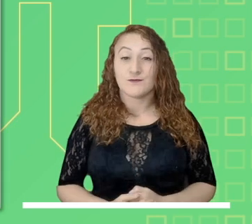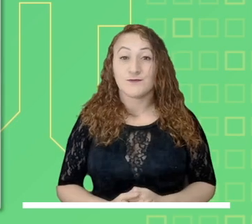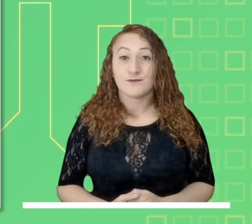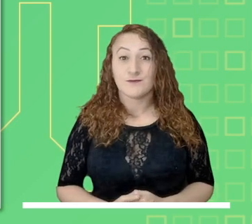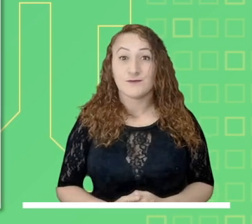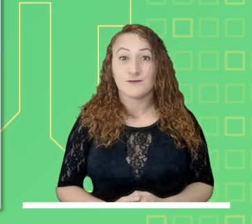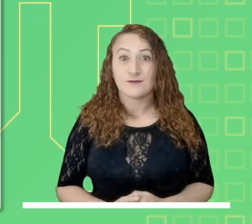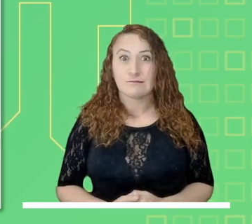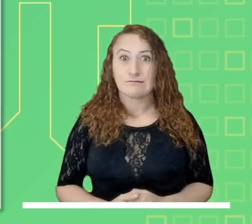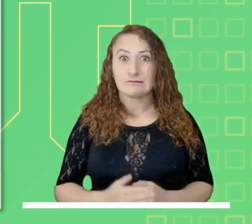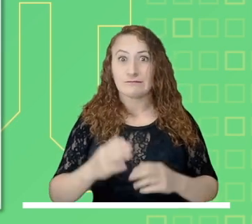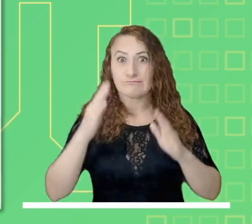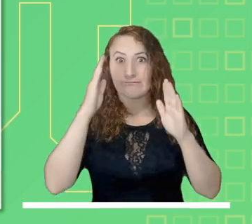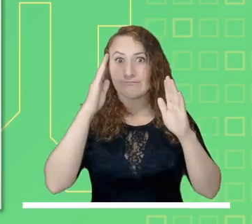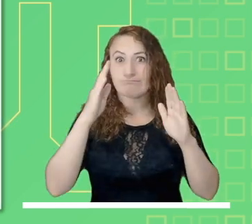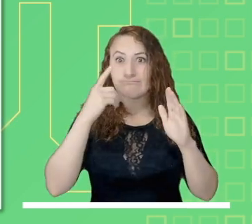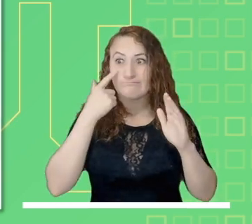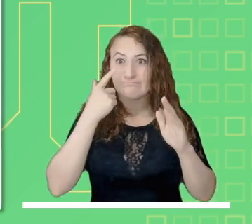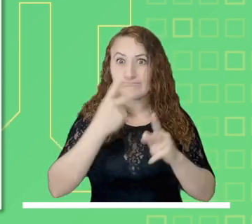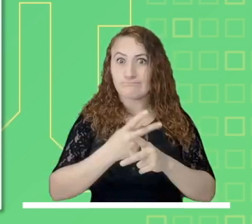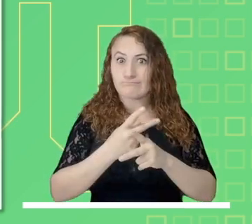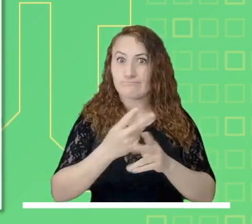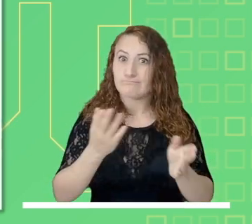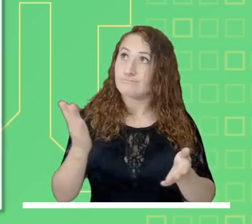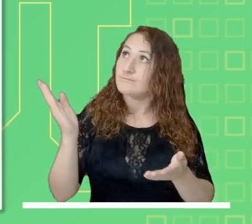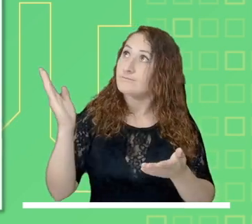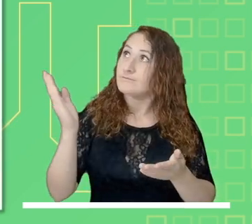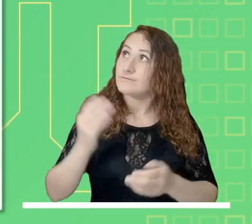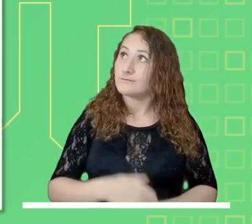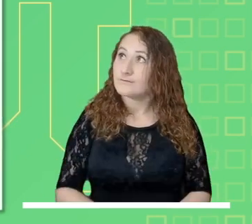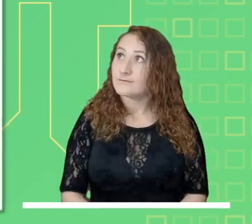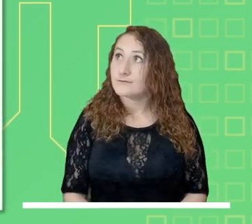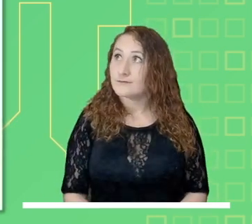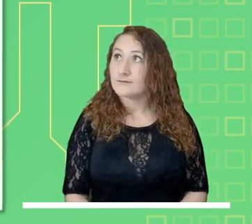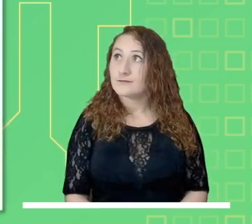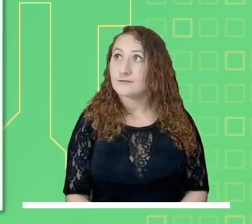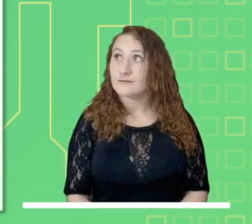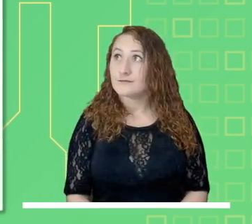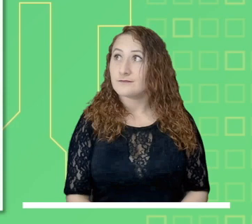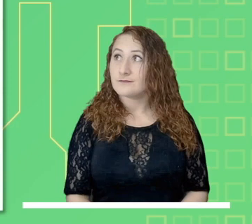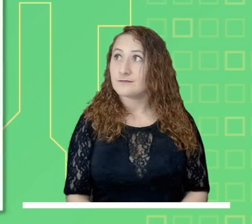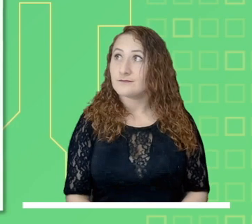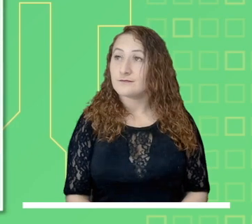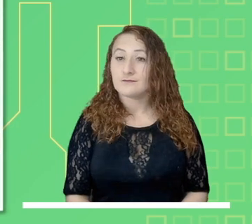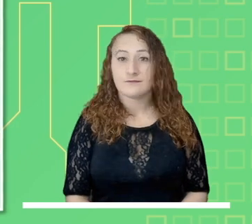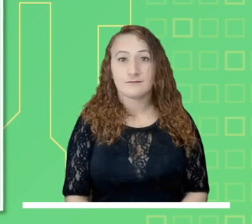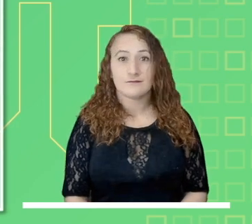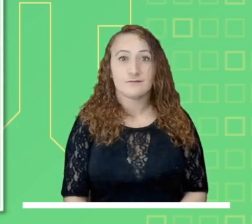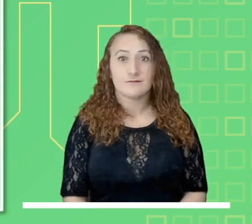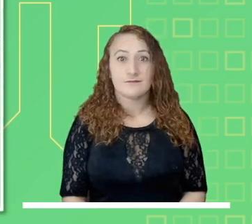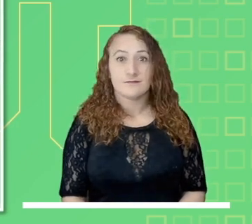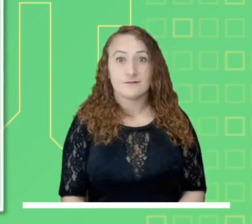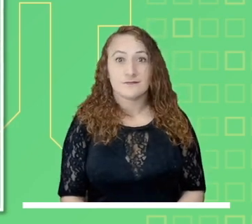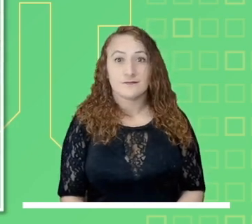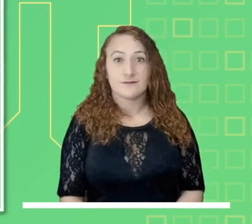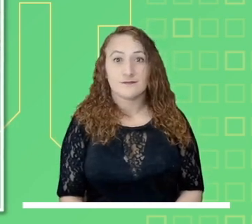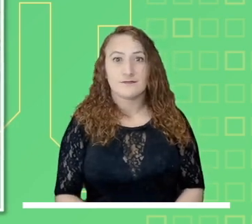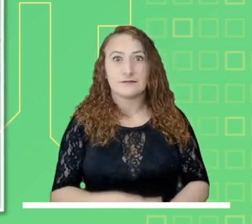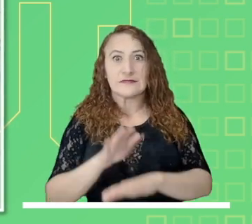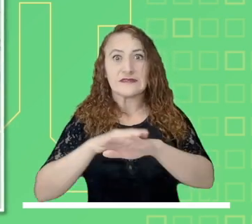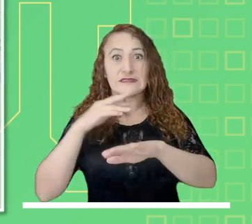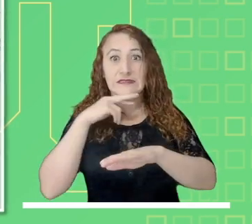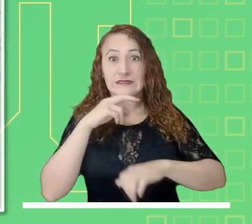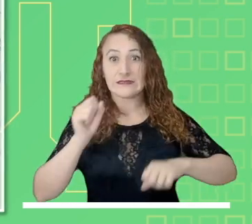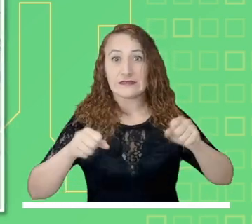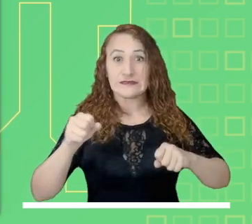Girardot. Atención a las crecientes súbitas en las cuencas de los ríos Guadalajara, San Pedro y sus afluentes. Especial atención en el